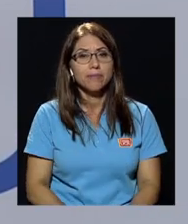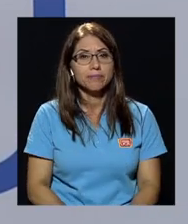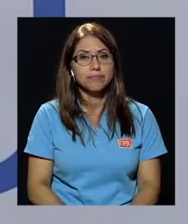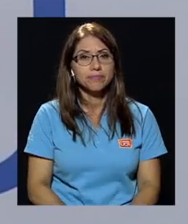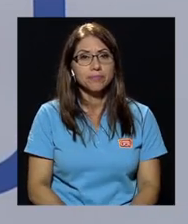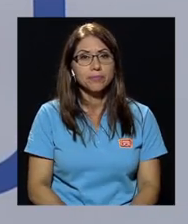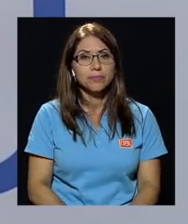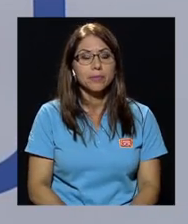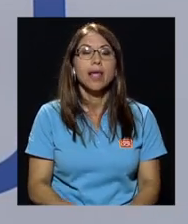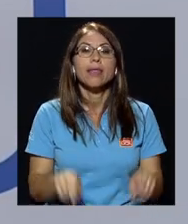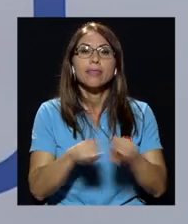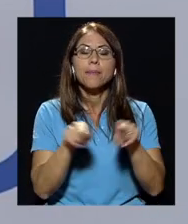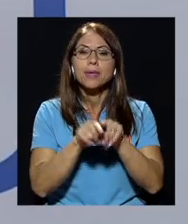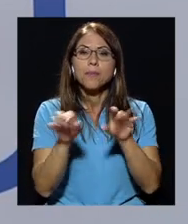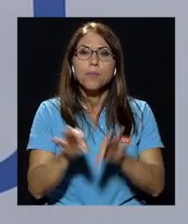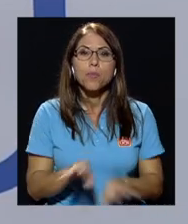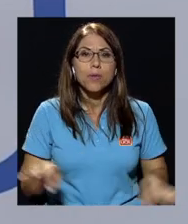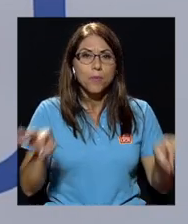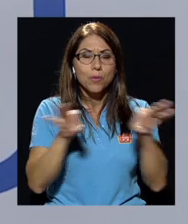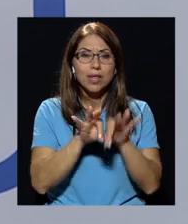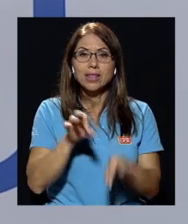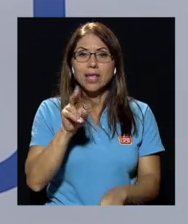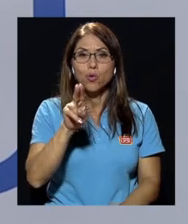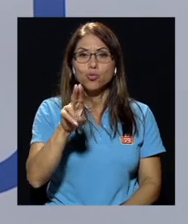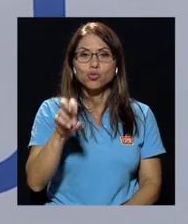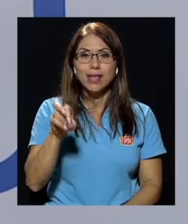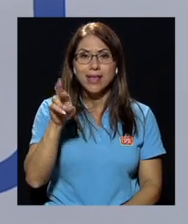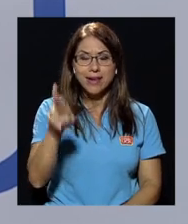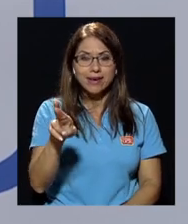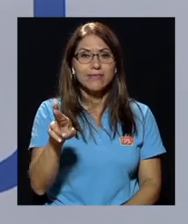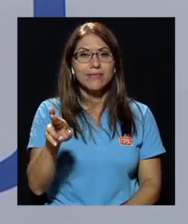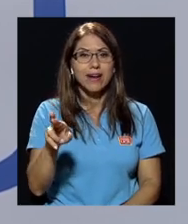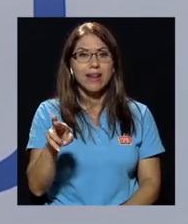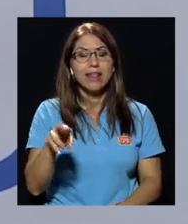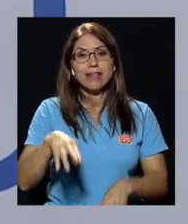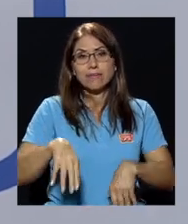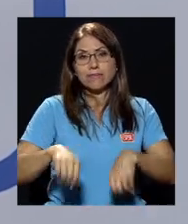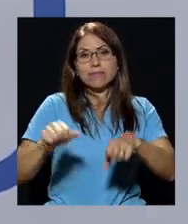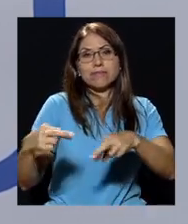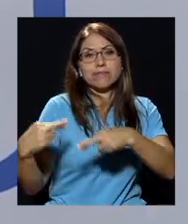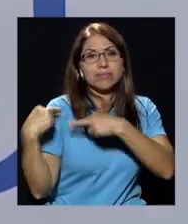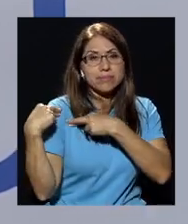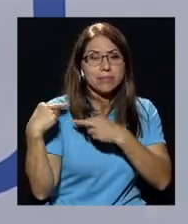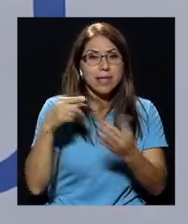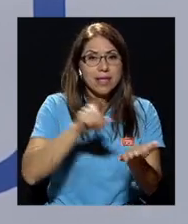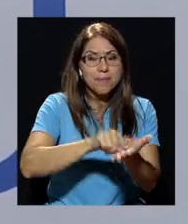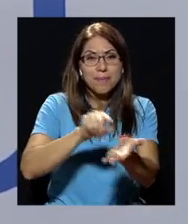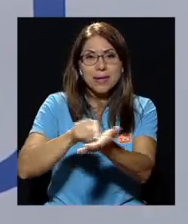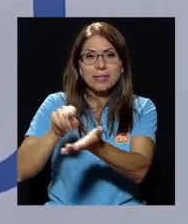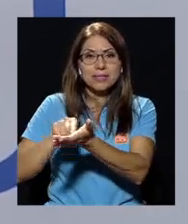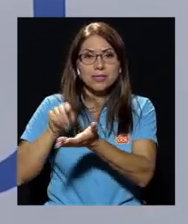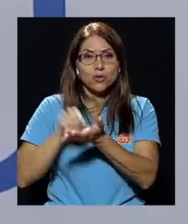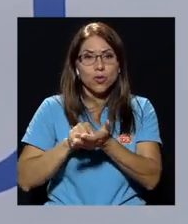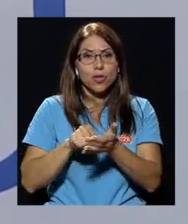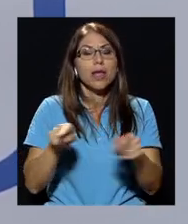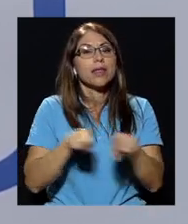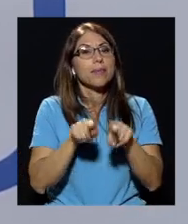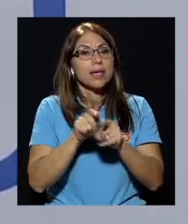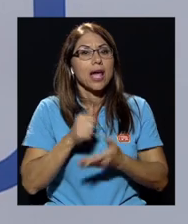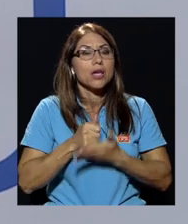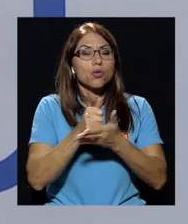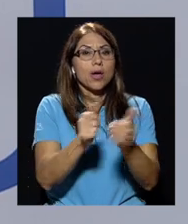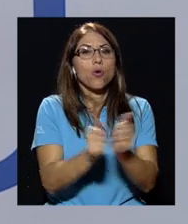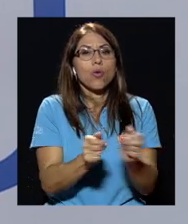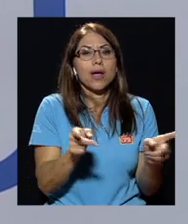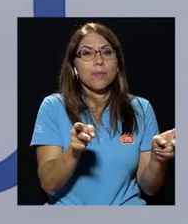Muy importante también de que la UCR, además de encargarse de todo lo que es la impresión, ayudan con edición final